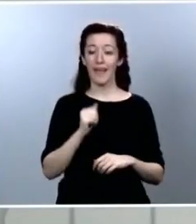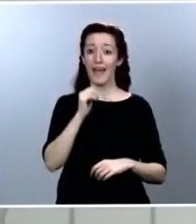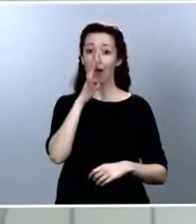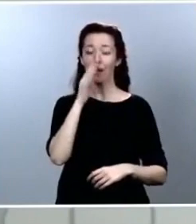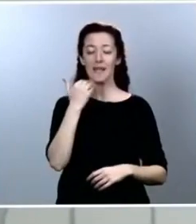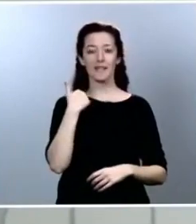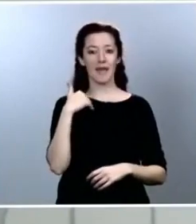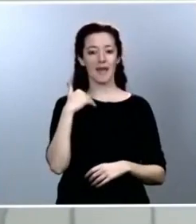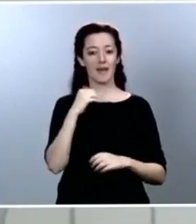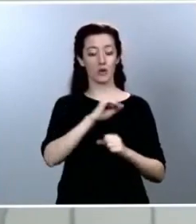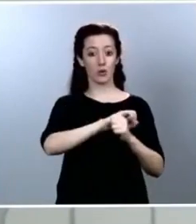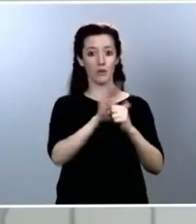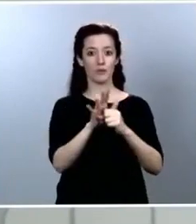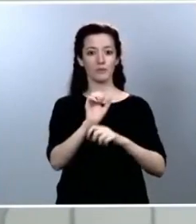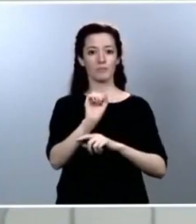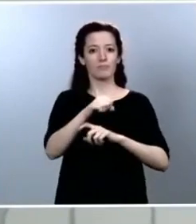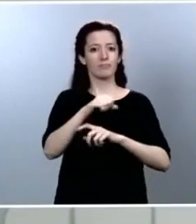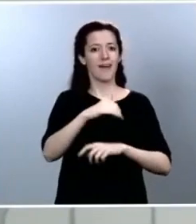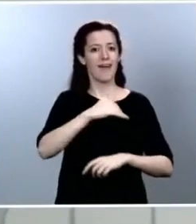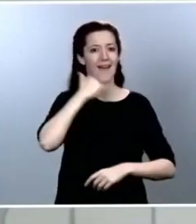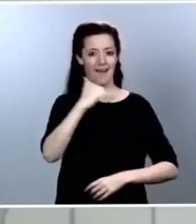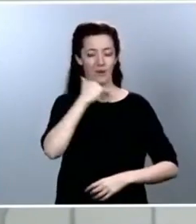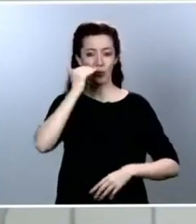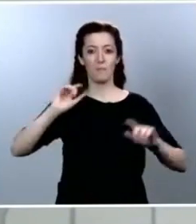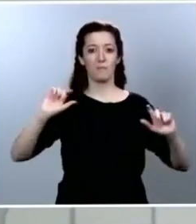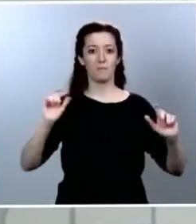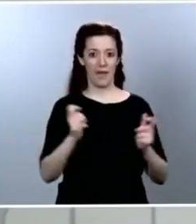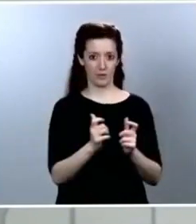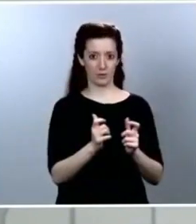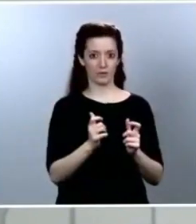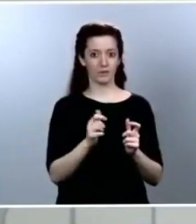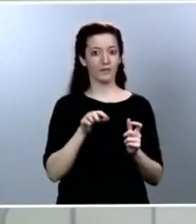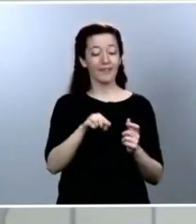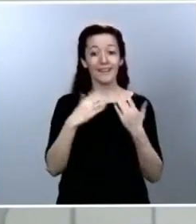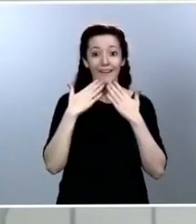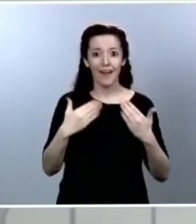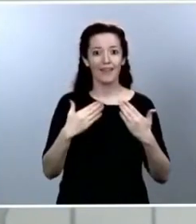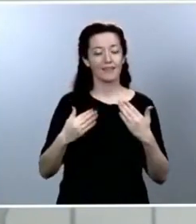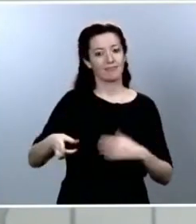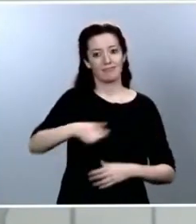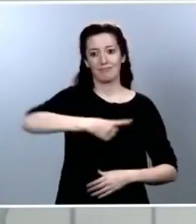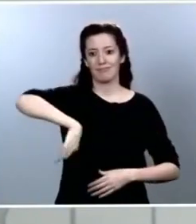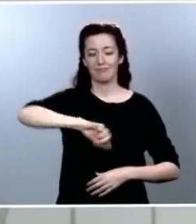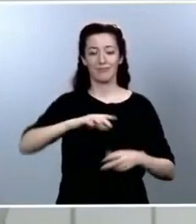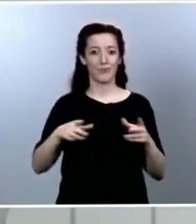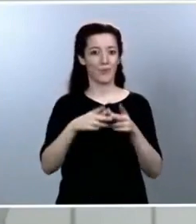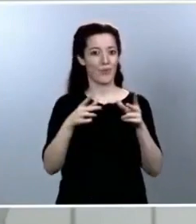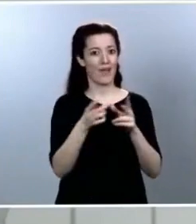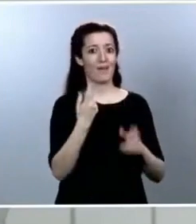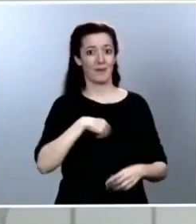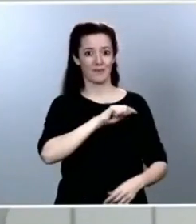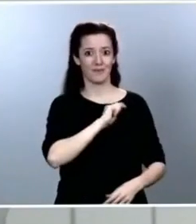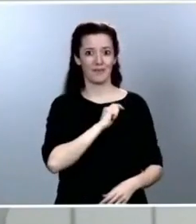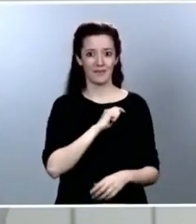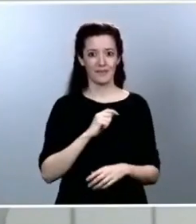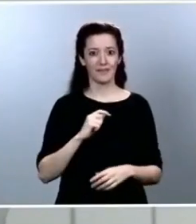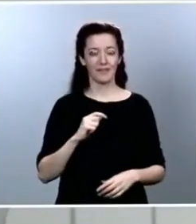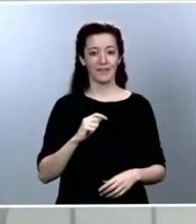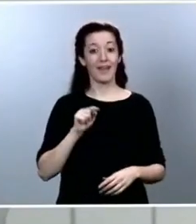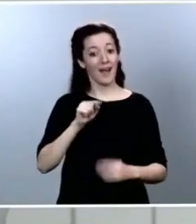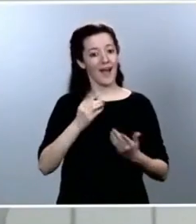es la victoria del conjunto de la sociedad española y nos enseña sobre todo y ante todo el camino que tenemos que recorrer durante las próximas semanas.